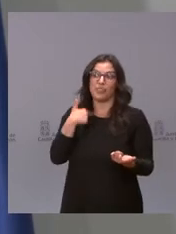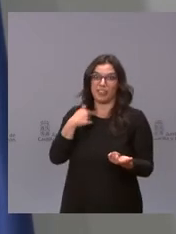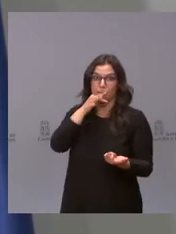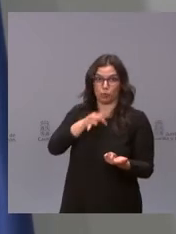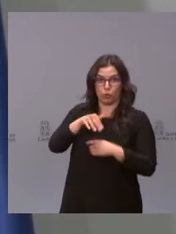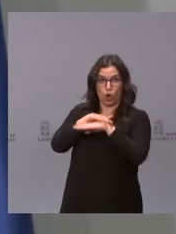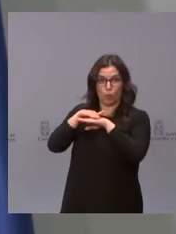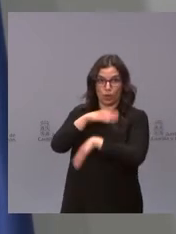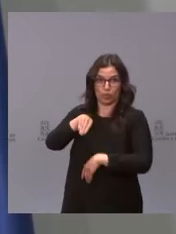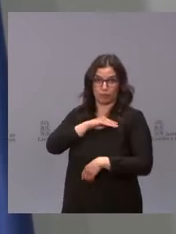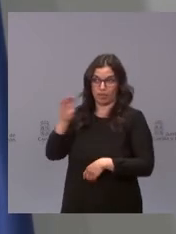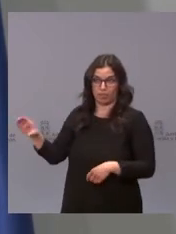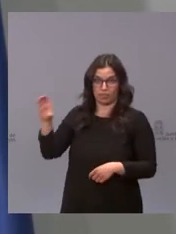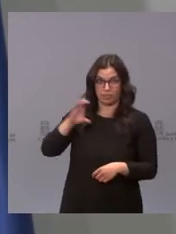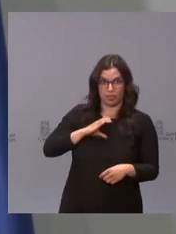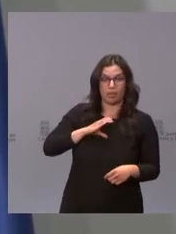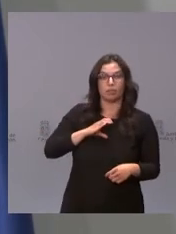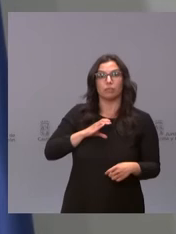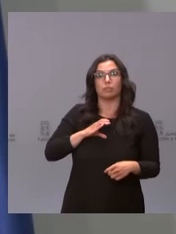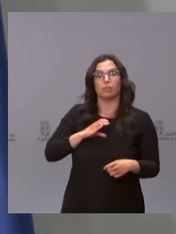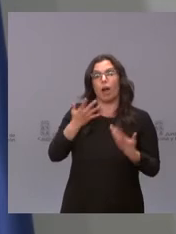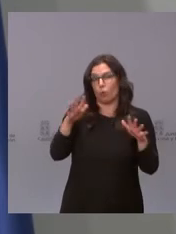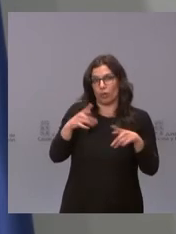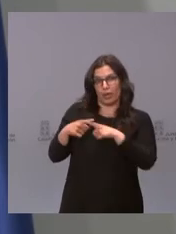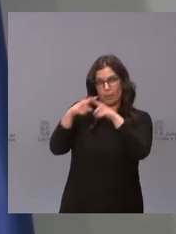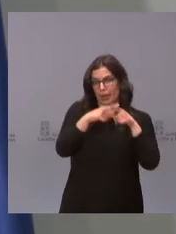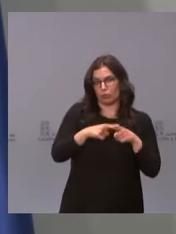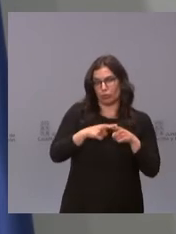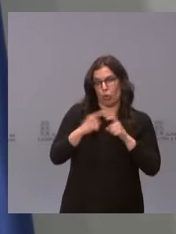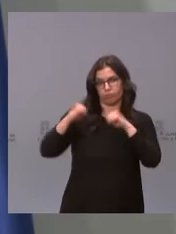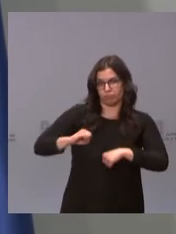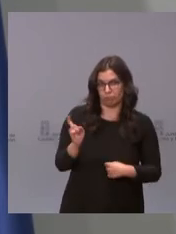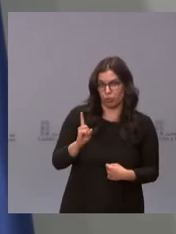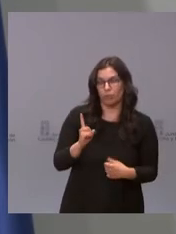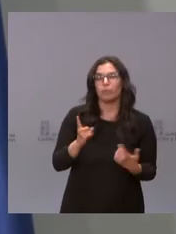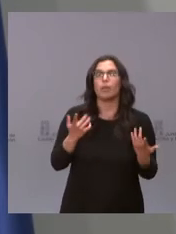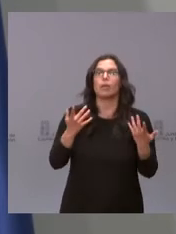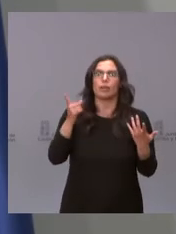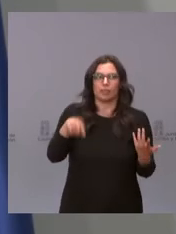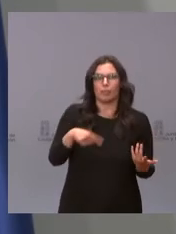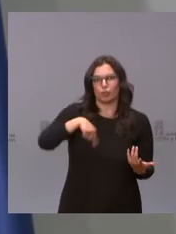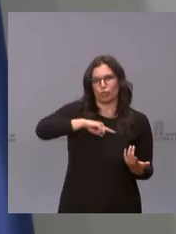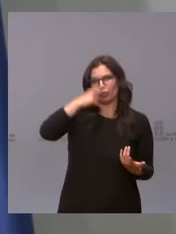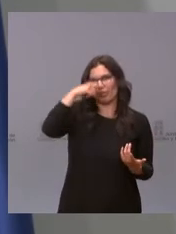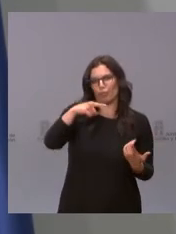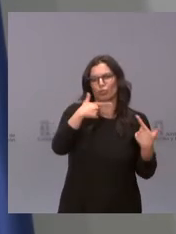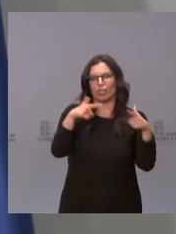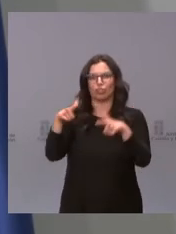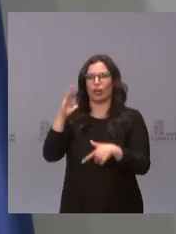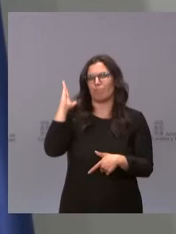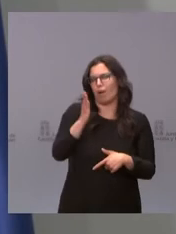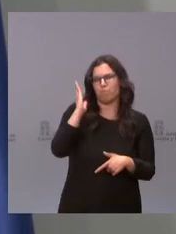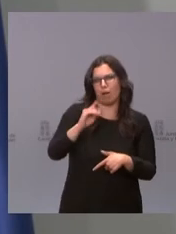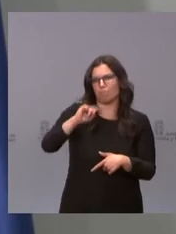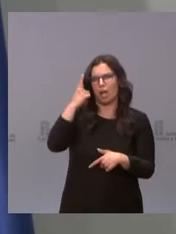estamos de acuerdo tampoco con ese reparto. Y naturalmente que somos muy conscientes de quiénes son los sectores más castigados